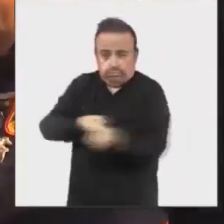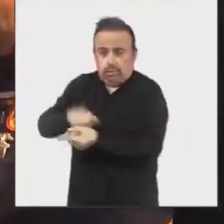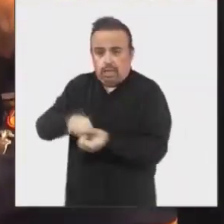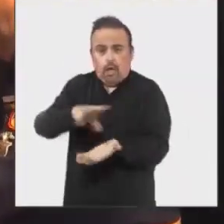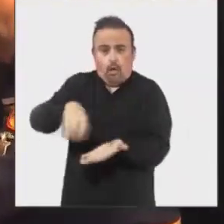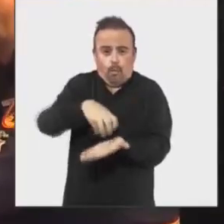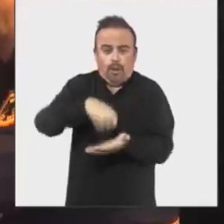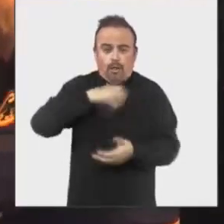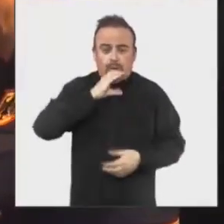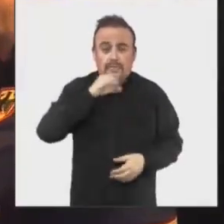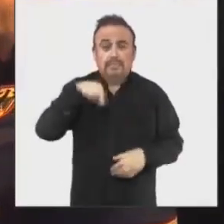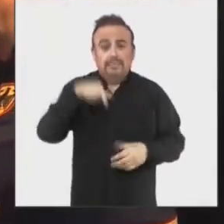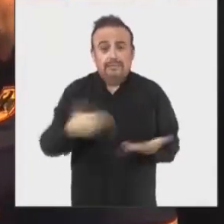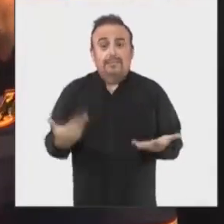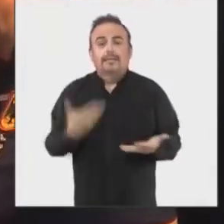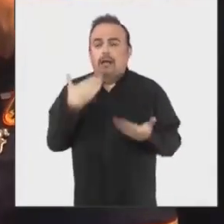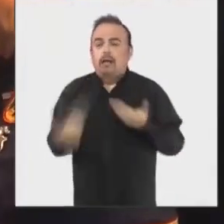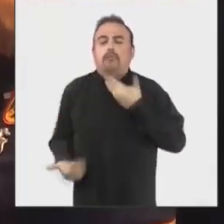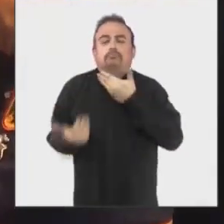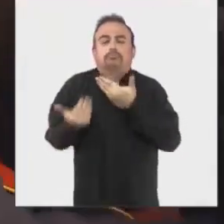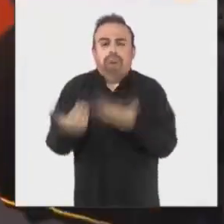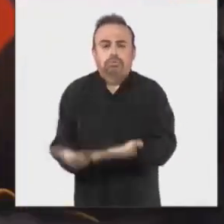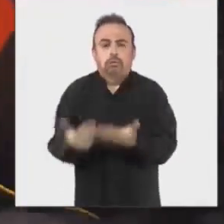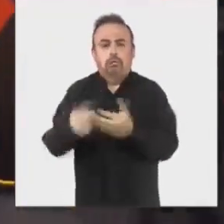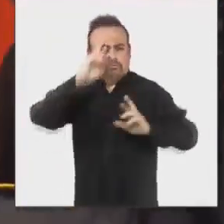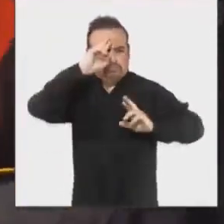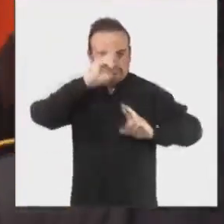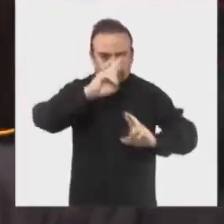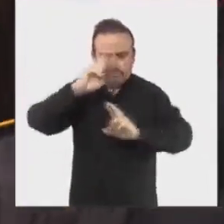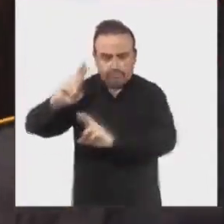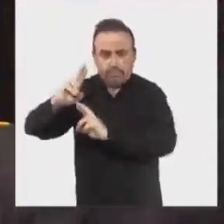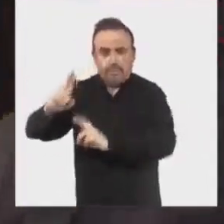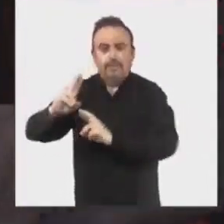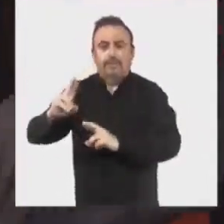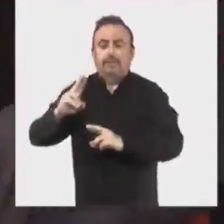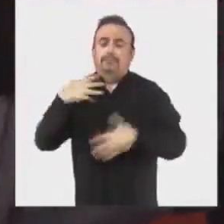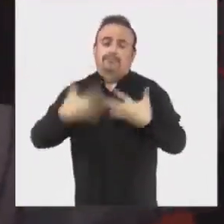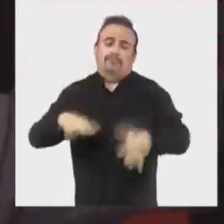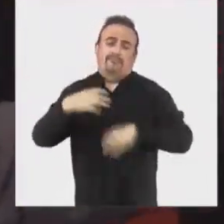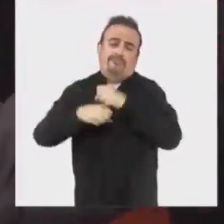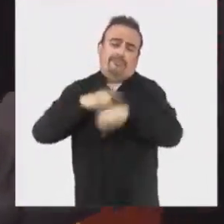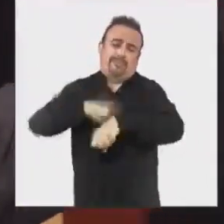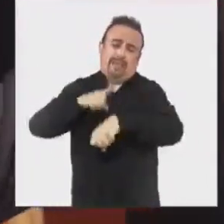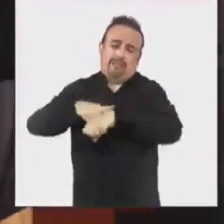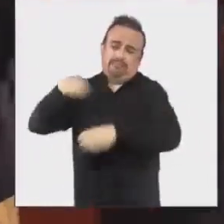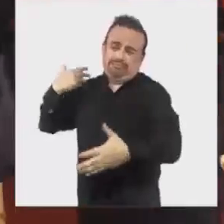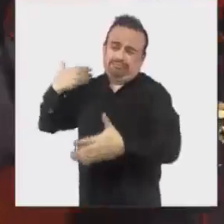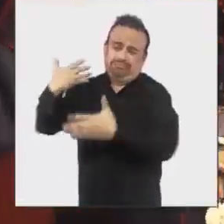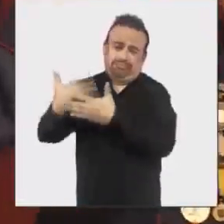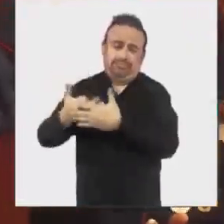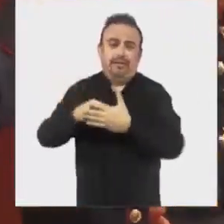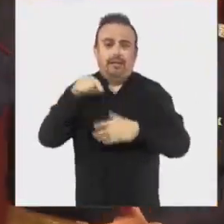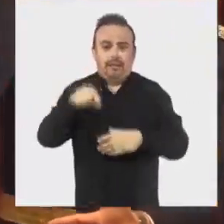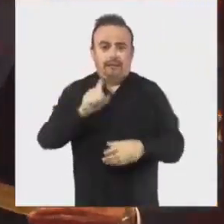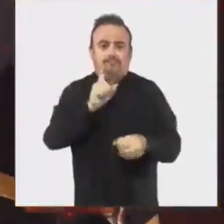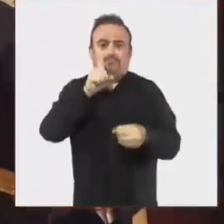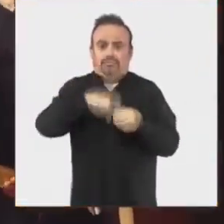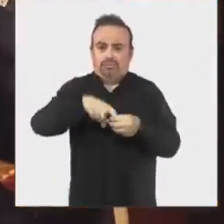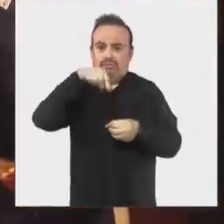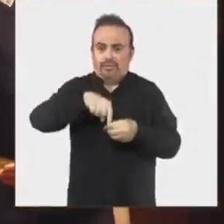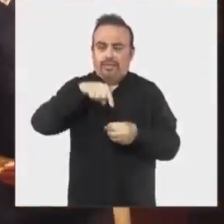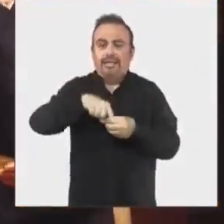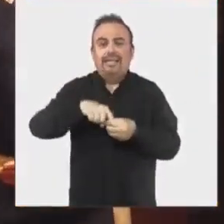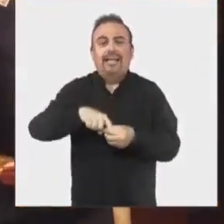Durante el acto oficial también se hizo entrega de los reconocimientos a quienes por décadas han sido parte de esta valiosa y querida